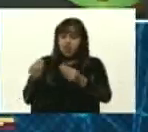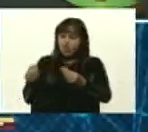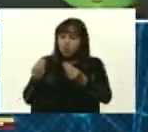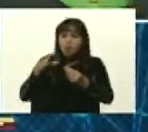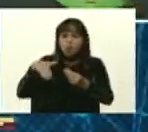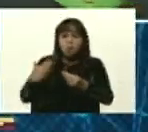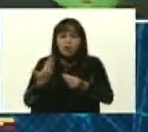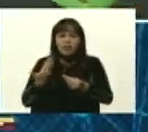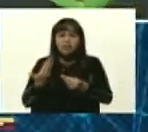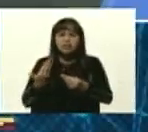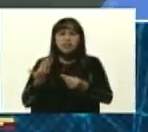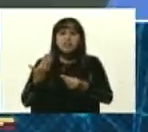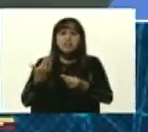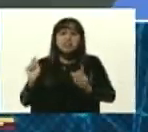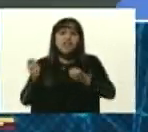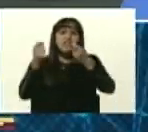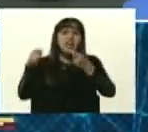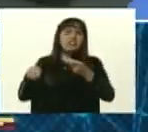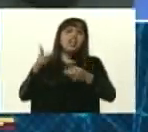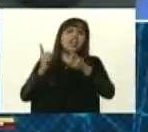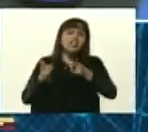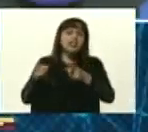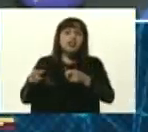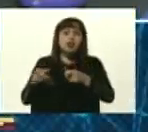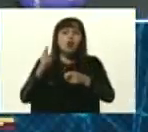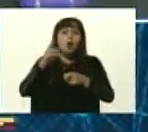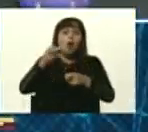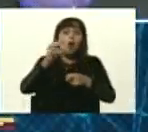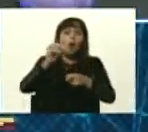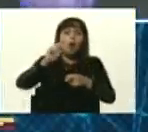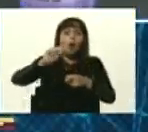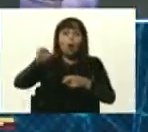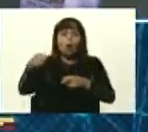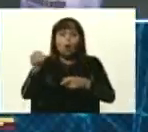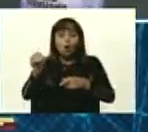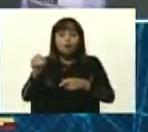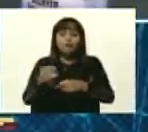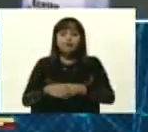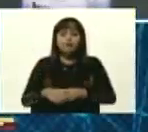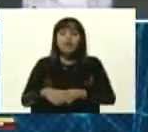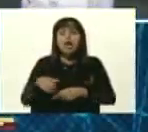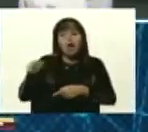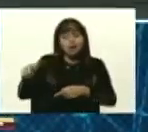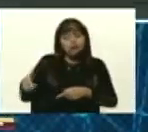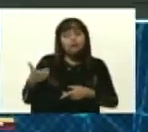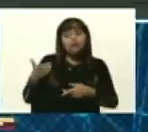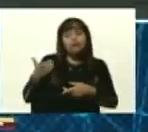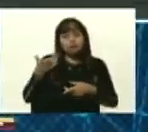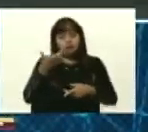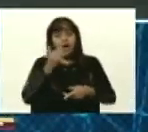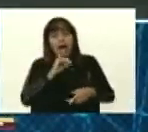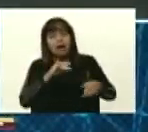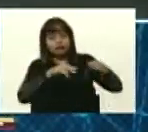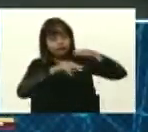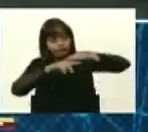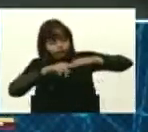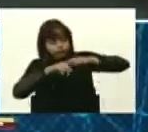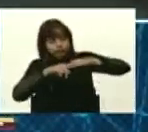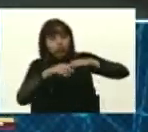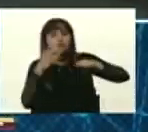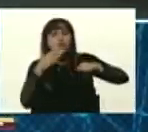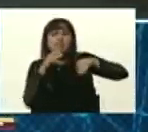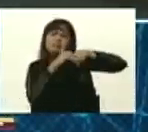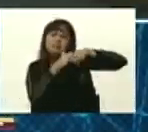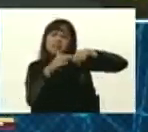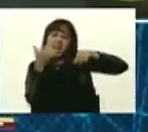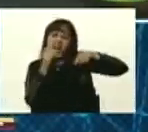podría tratar la cura de ese hongo, por ejemplo? Se unta sobre la superficie que está afectada. En el caso de